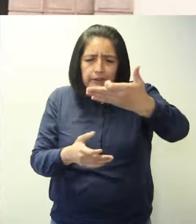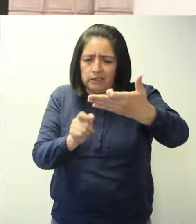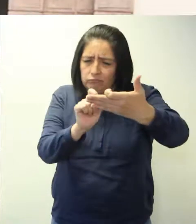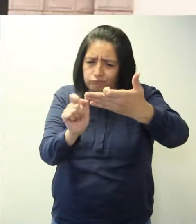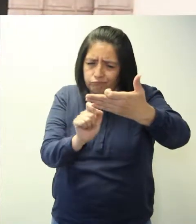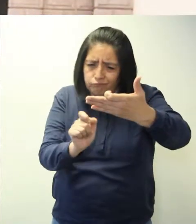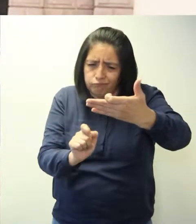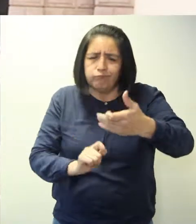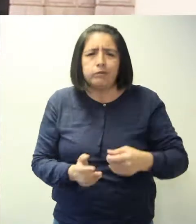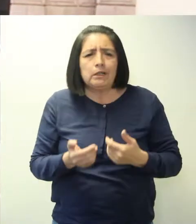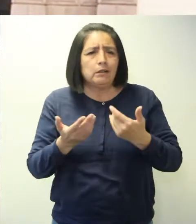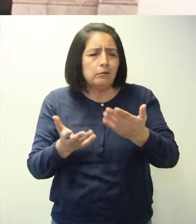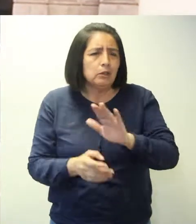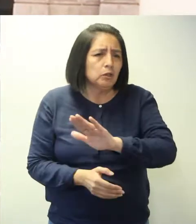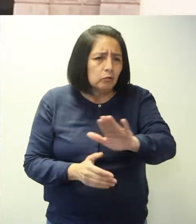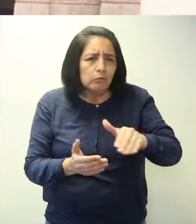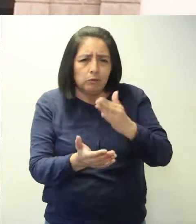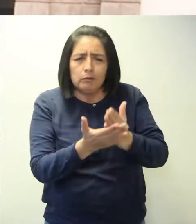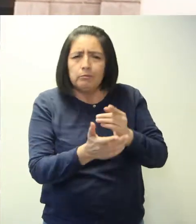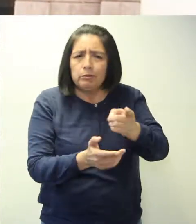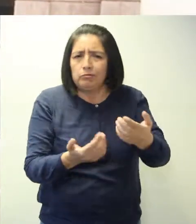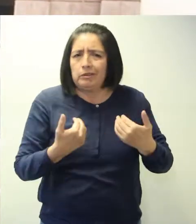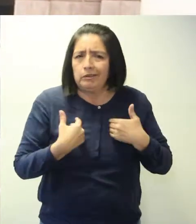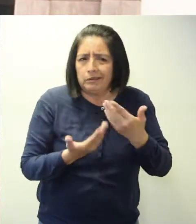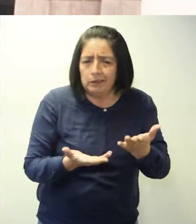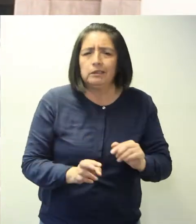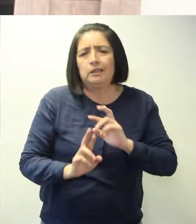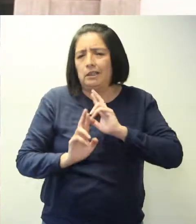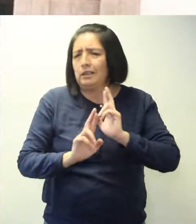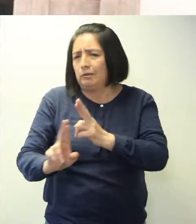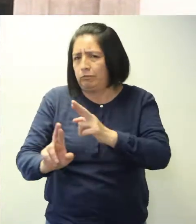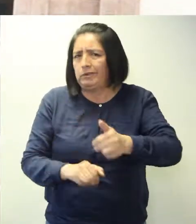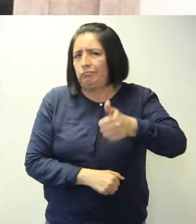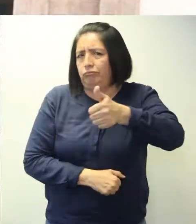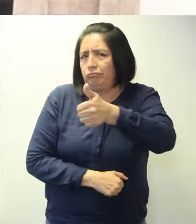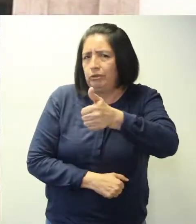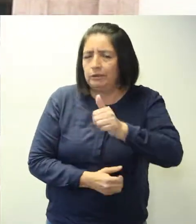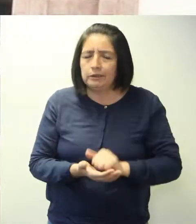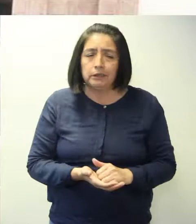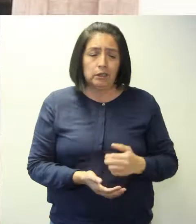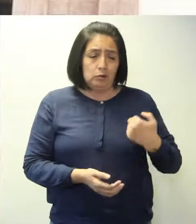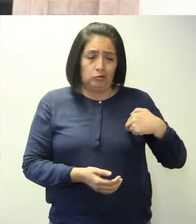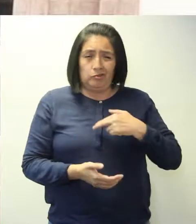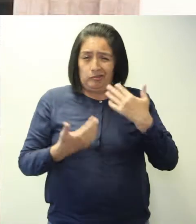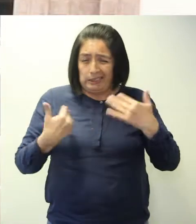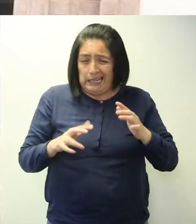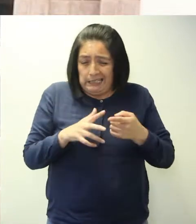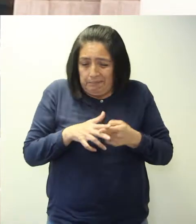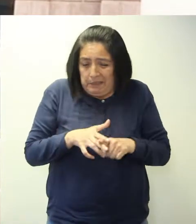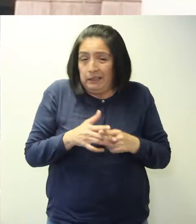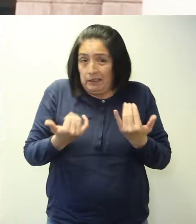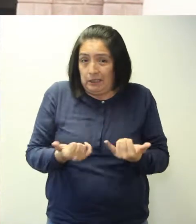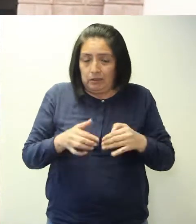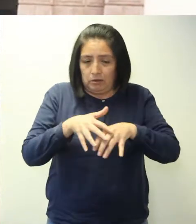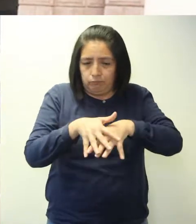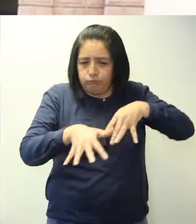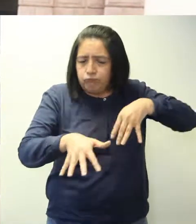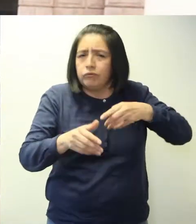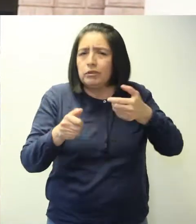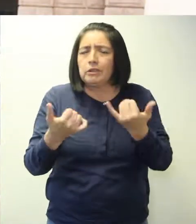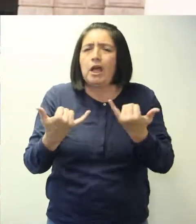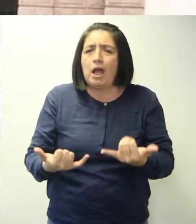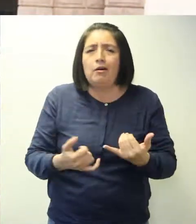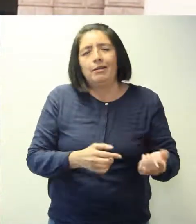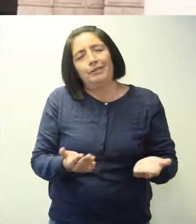fichas para poder atender los casos que usted pueda presentar... ...y tener una respuesta por parte de las autoridades. Estamos a punto de comenzar esta